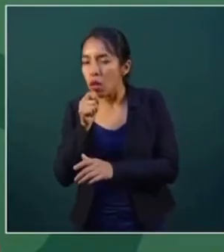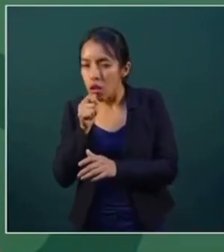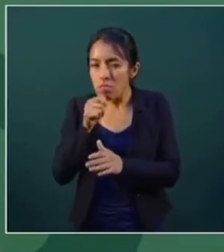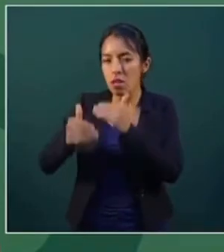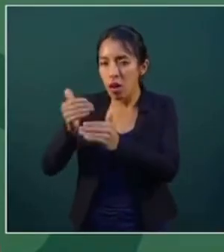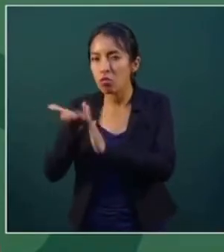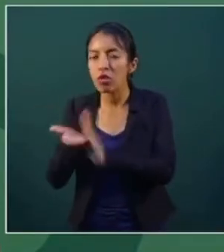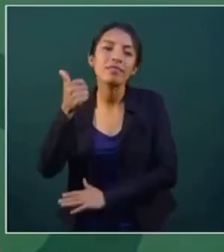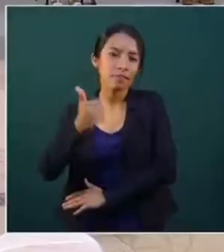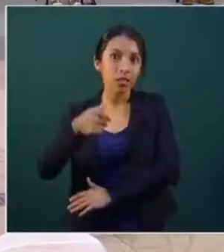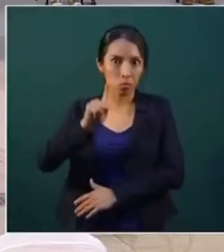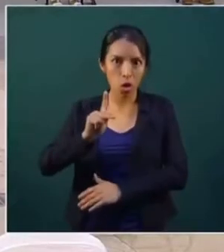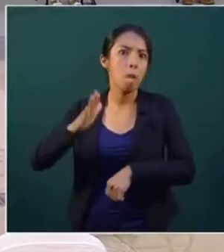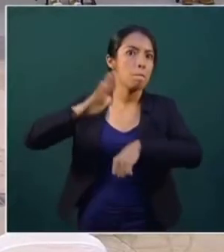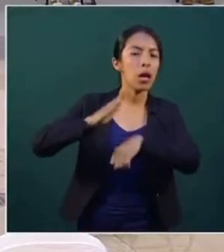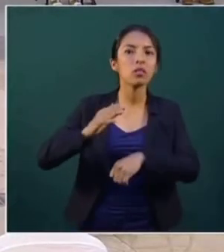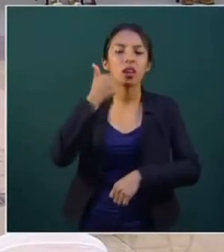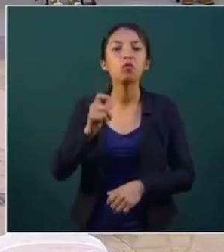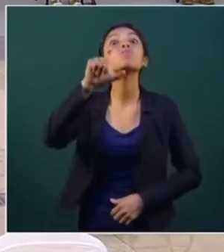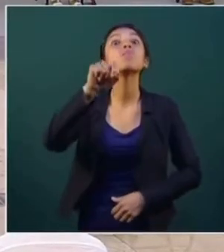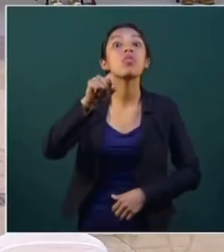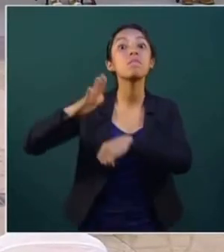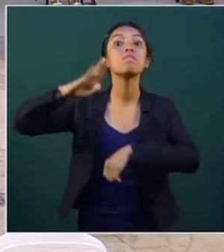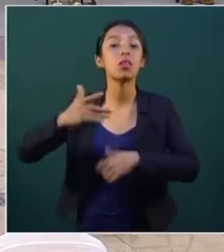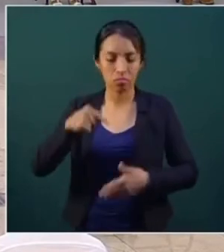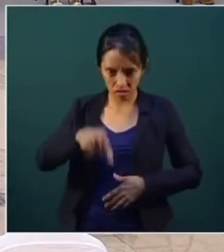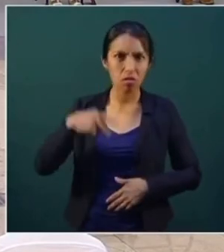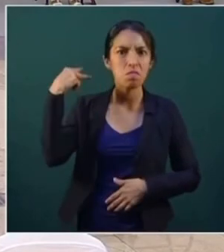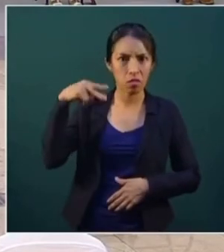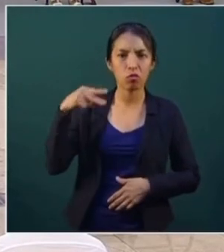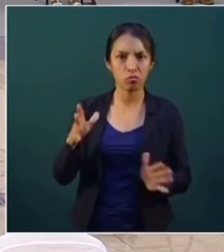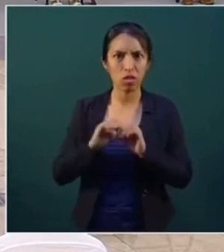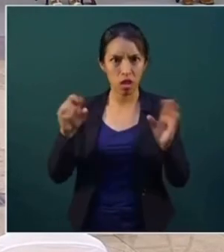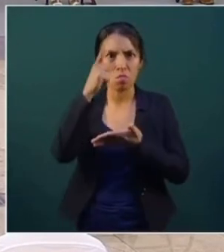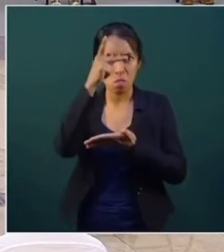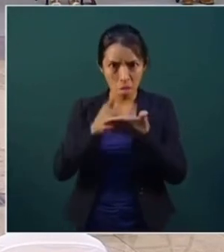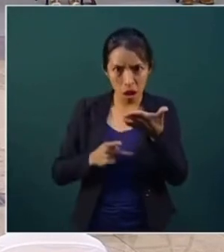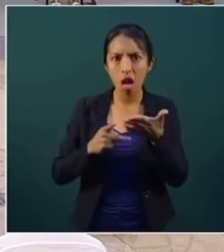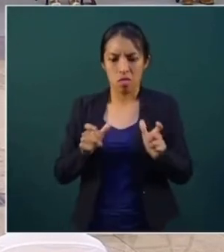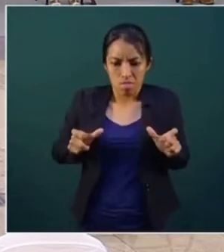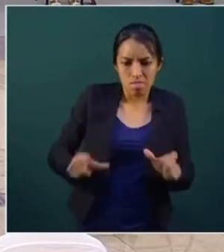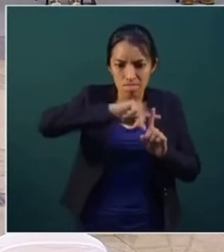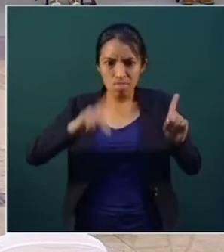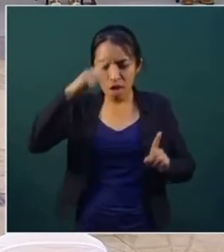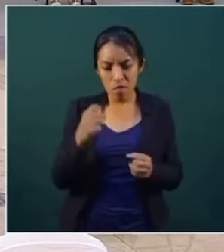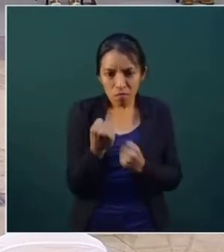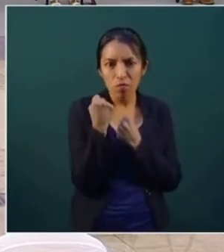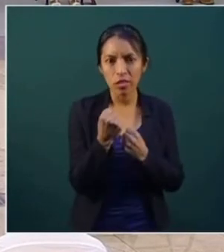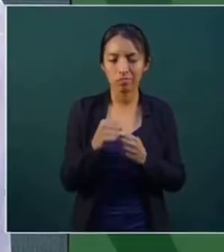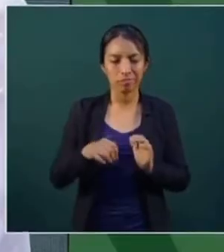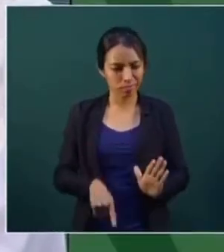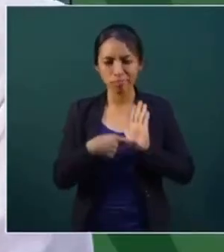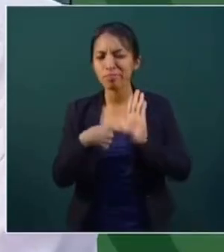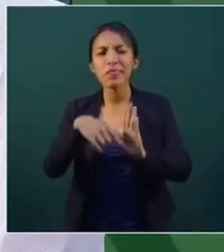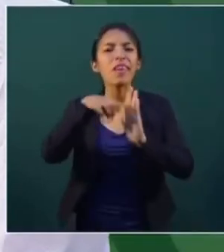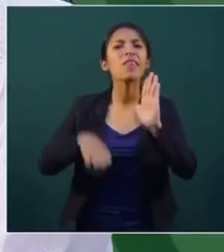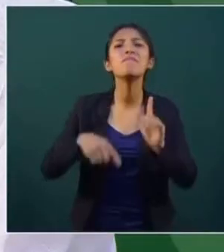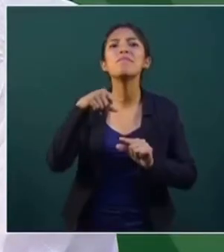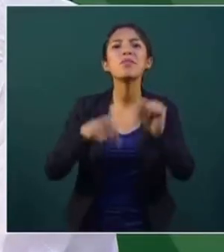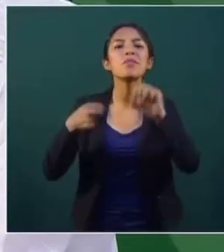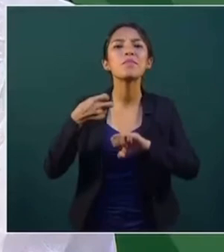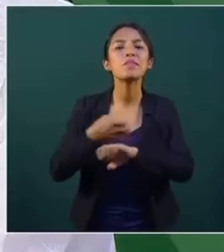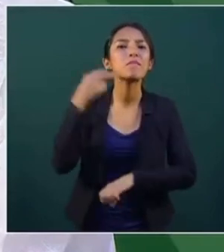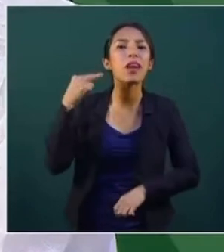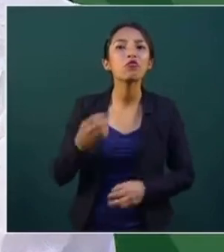pero vamos a aumentar a 20 más en Veracruz con el nuevo plan de fortalecimiento de la Guardia. Poniendo el ejemplo de Veracruz, van a ser 31